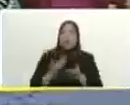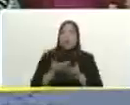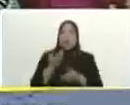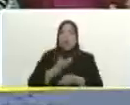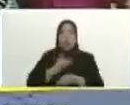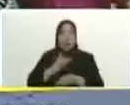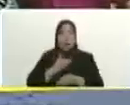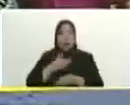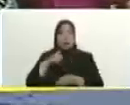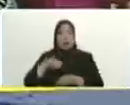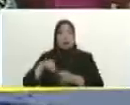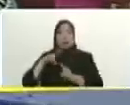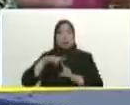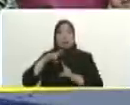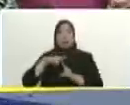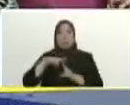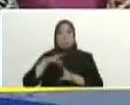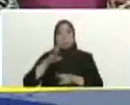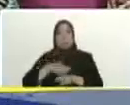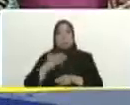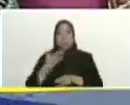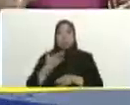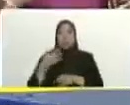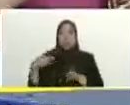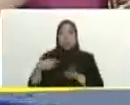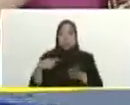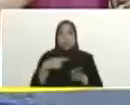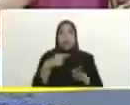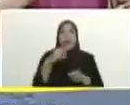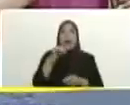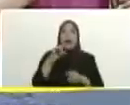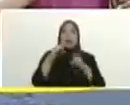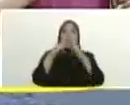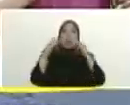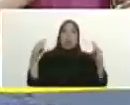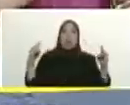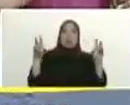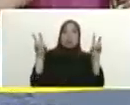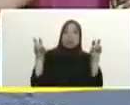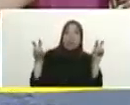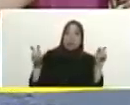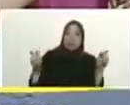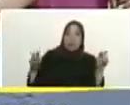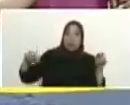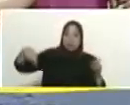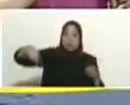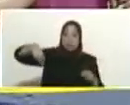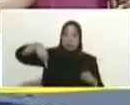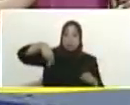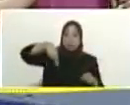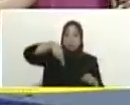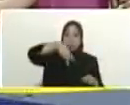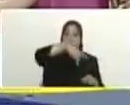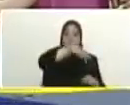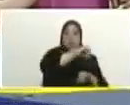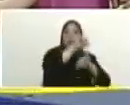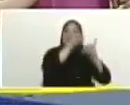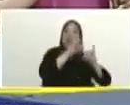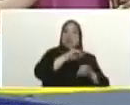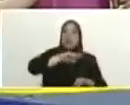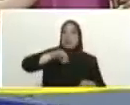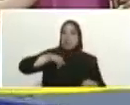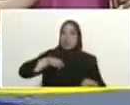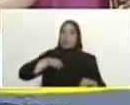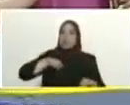alcalde tenemos podemos contar con una pasarela nueva que estamos súper felices de tener por dónde